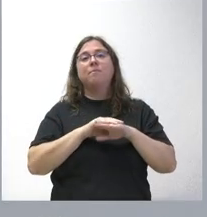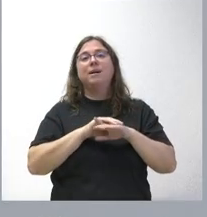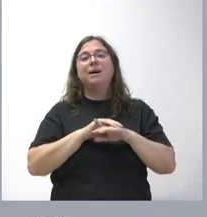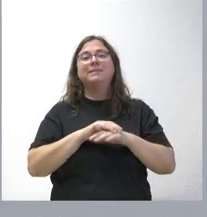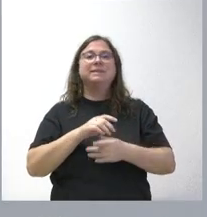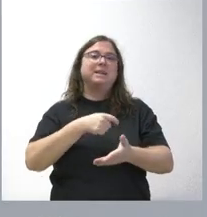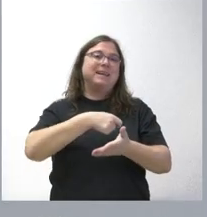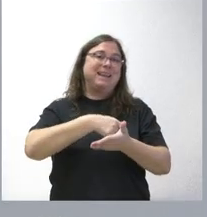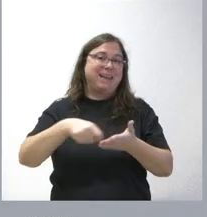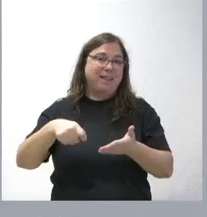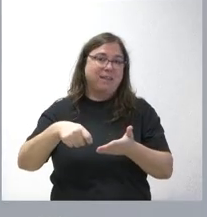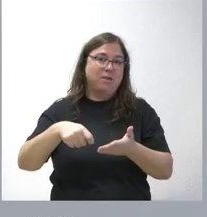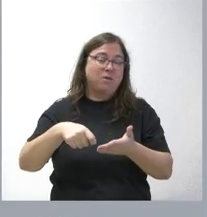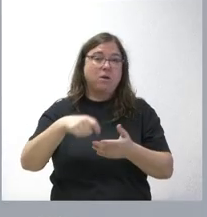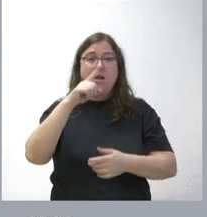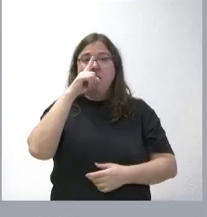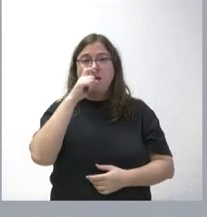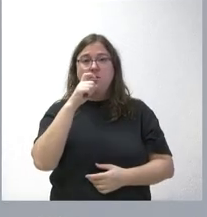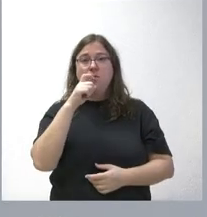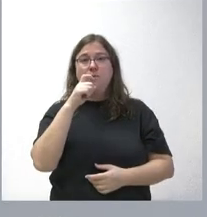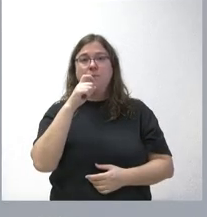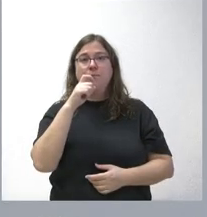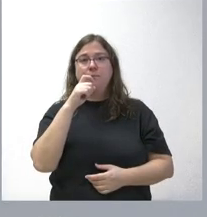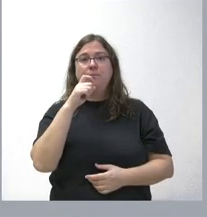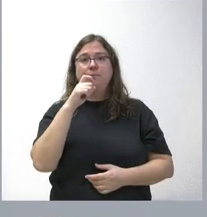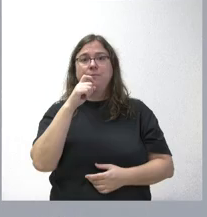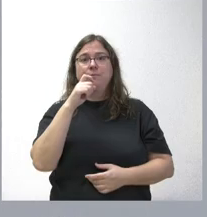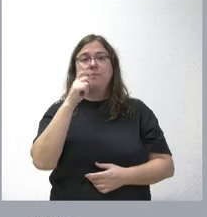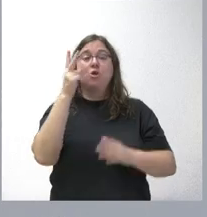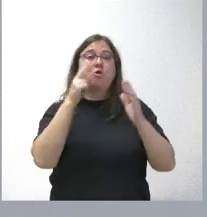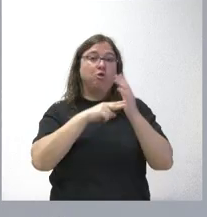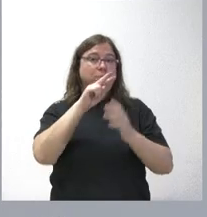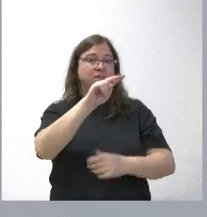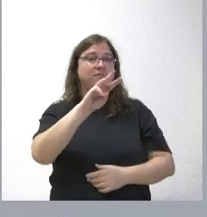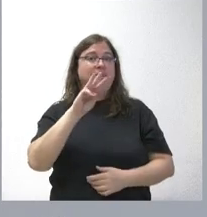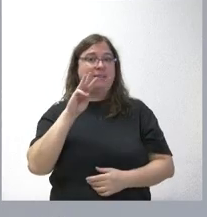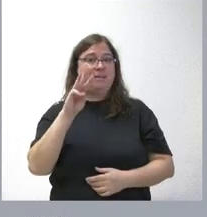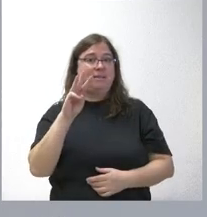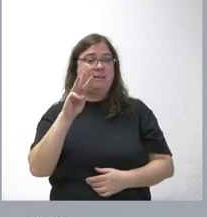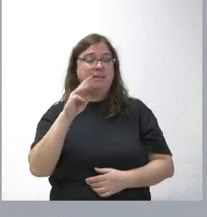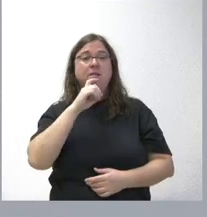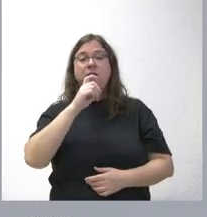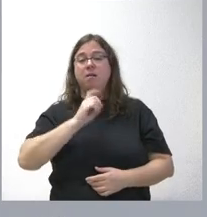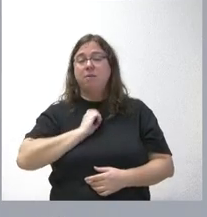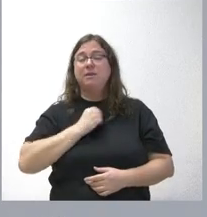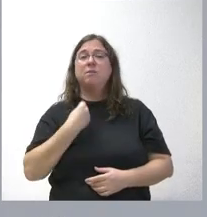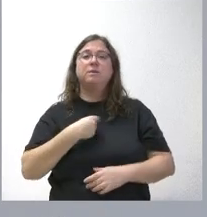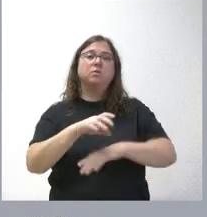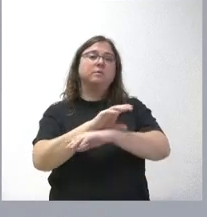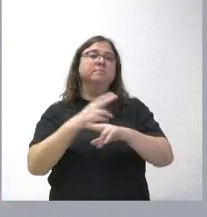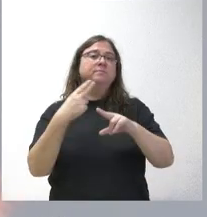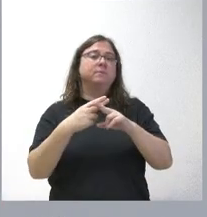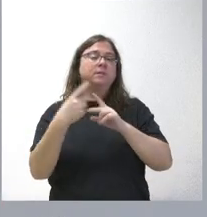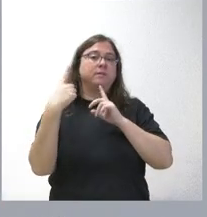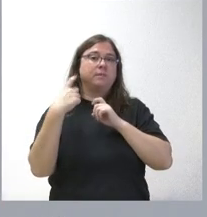liquidación del año 23 que se nos han comunicado en el Consejo de Política Fiscal y Financiera,